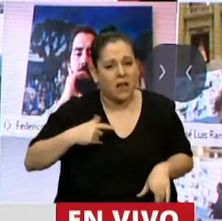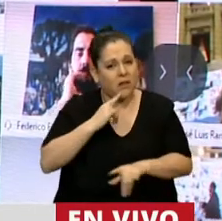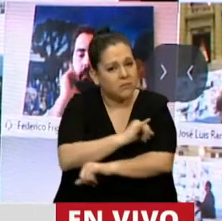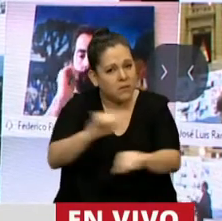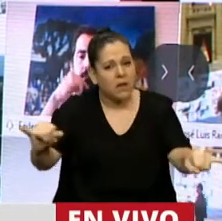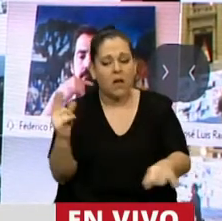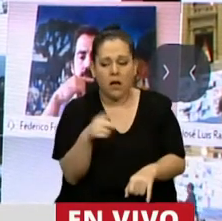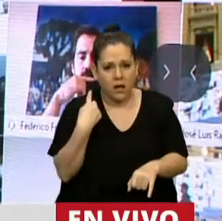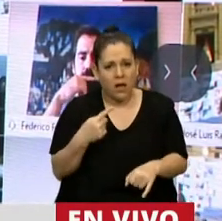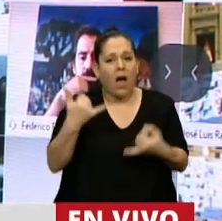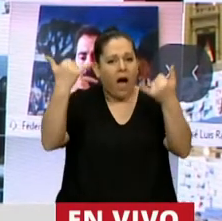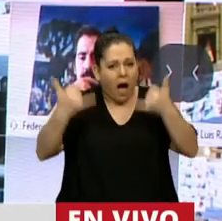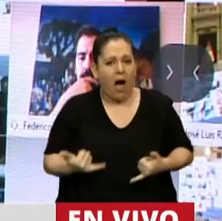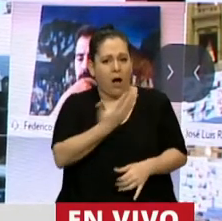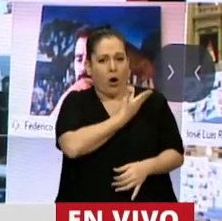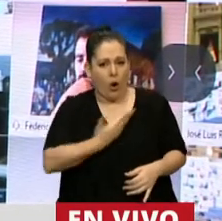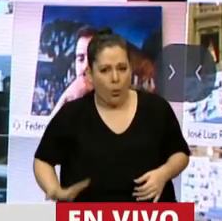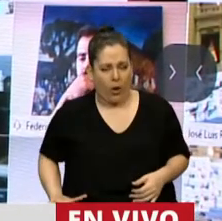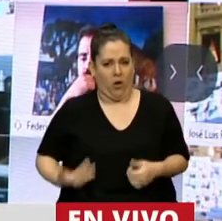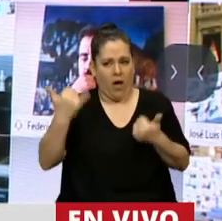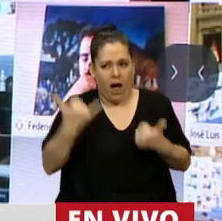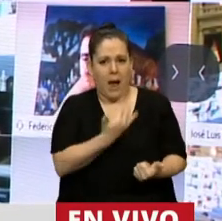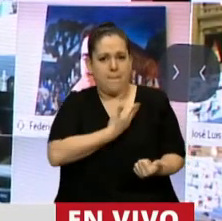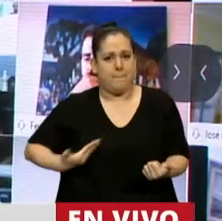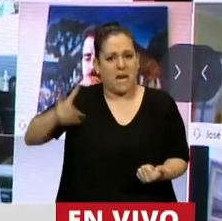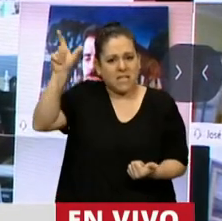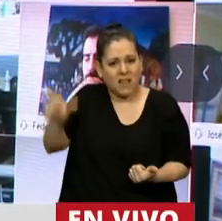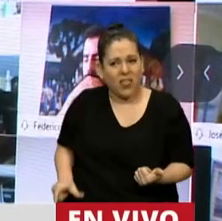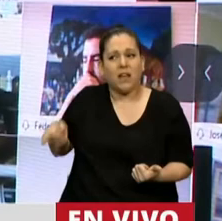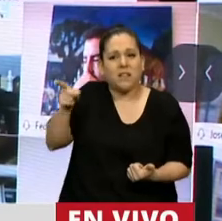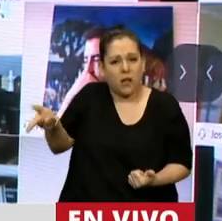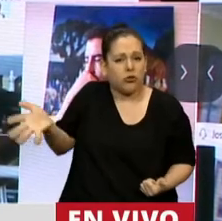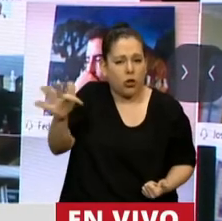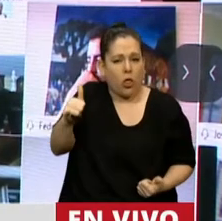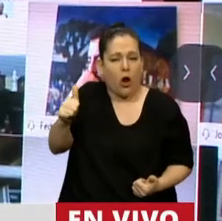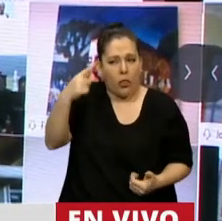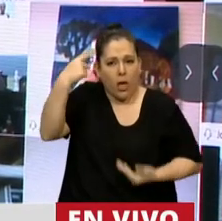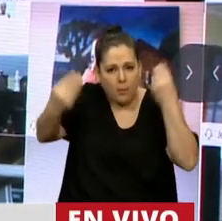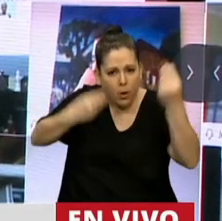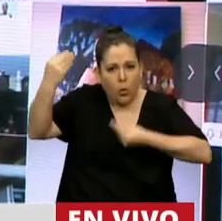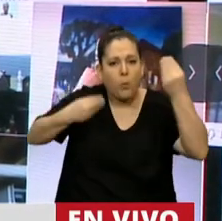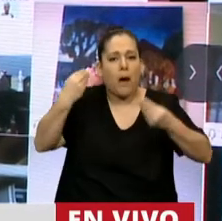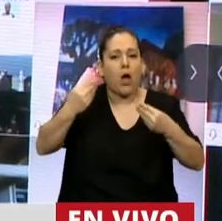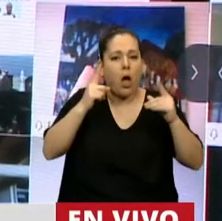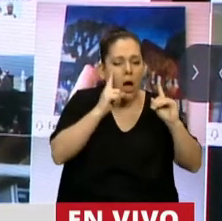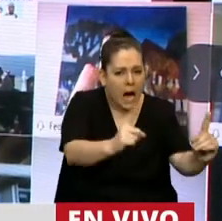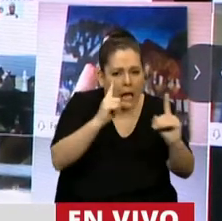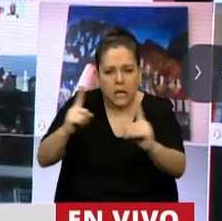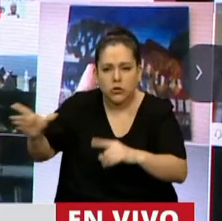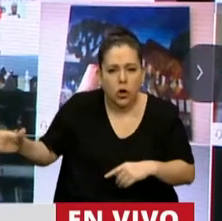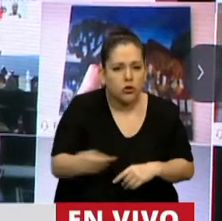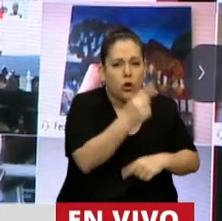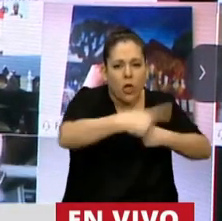seguridad que tenemos un gobierno, un presidente, que día a día se va a preocupar para ir dando las respuestas que son necesarias